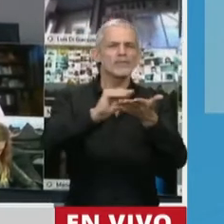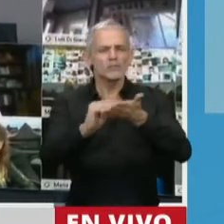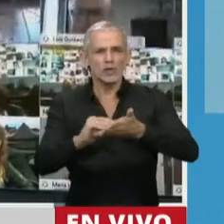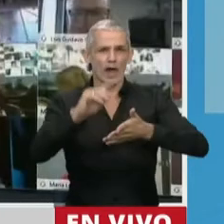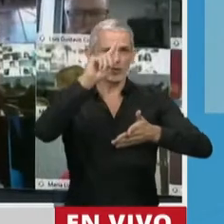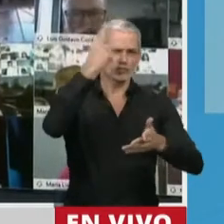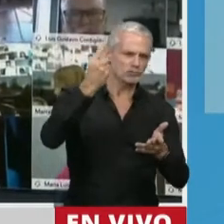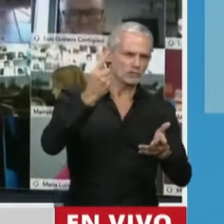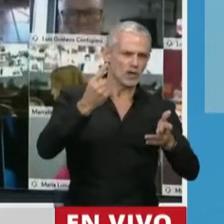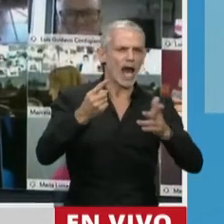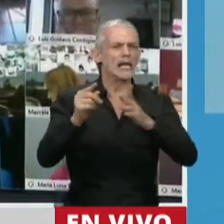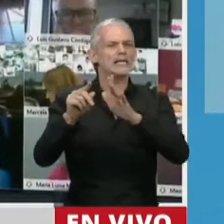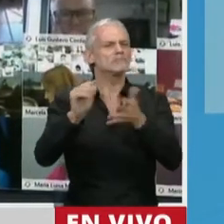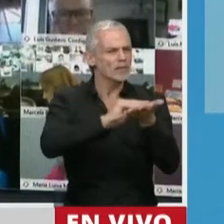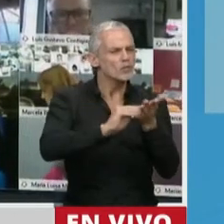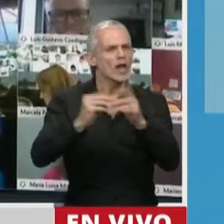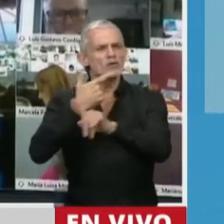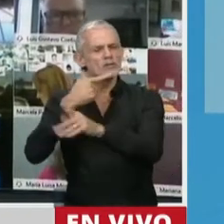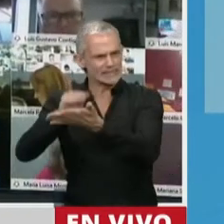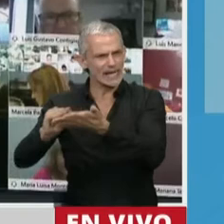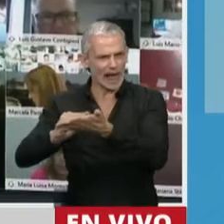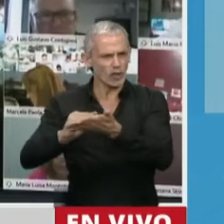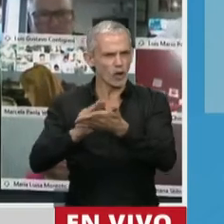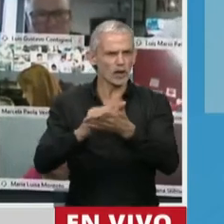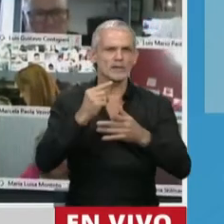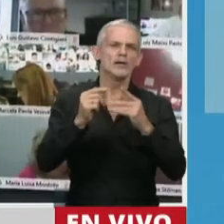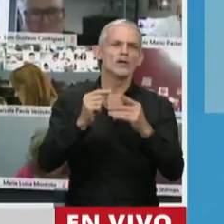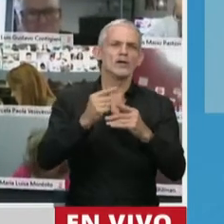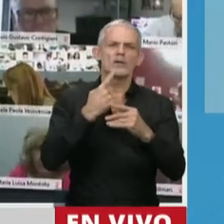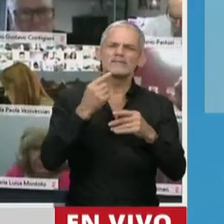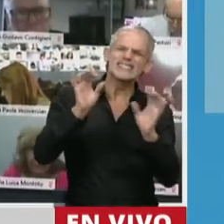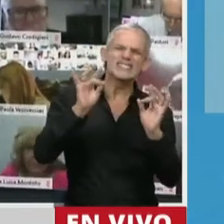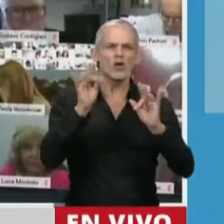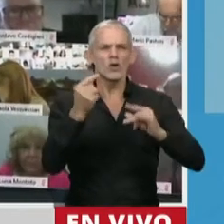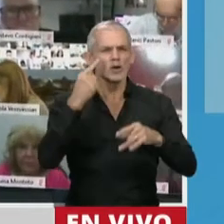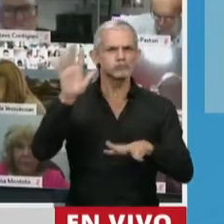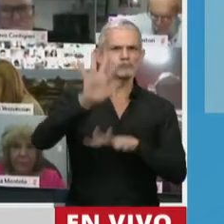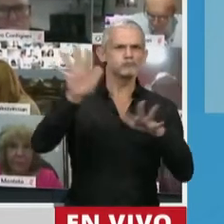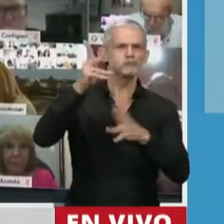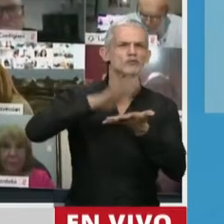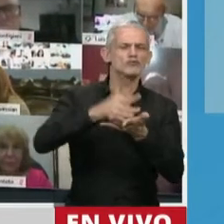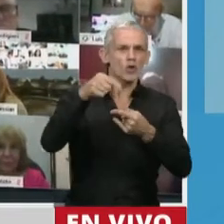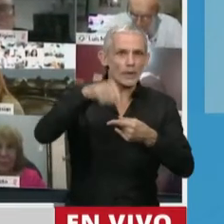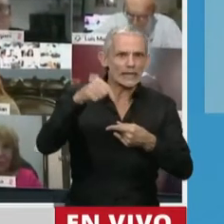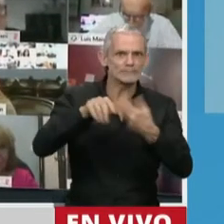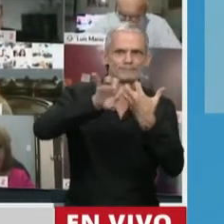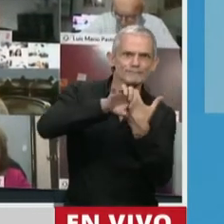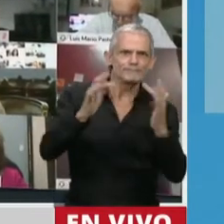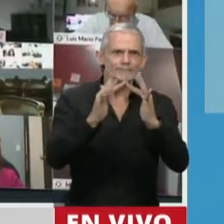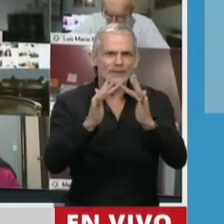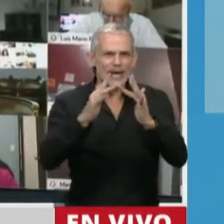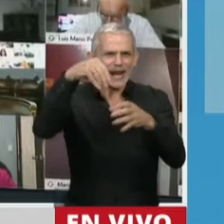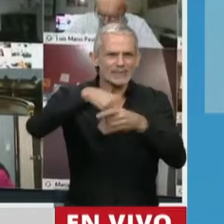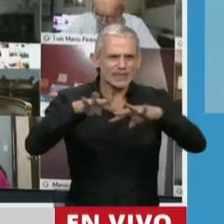tanto senadores como diputados, que siguen cuestionando la virtualidad dentro de la labor parlamentaria, sinceramente